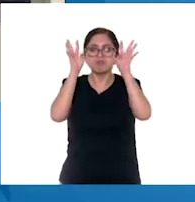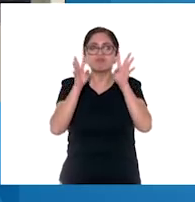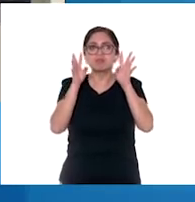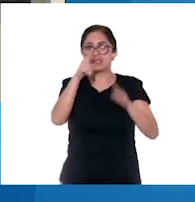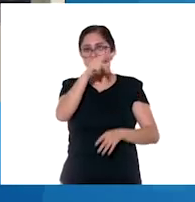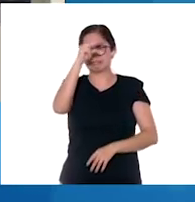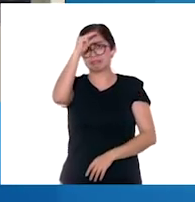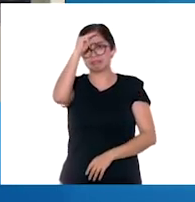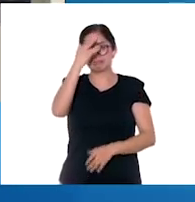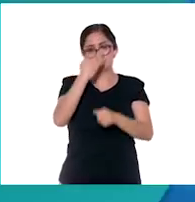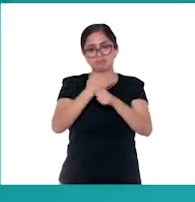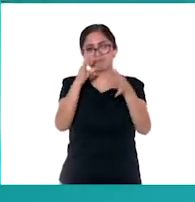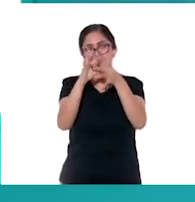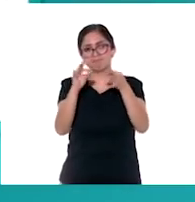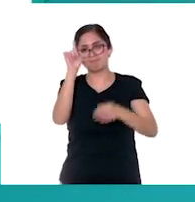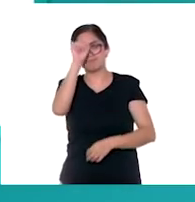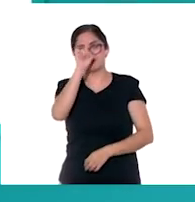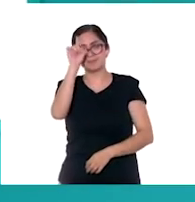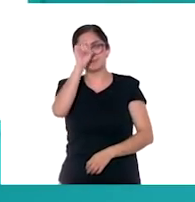darnos unos consejos.